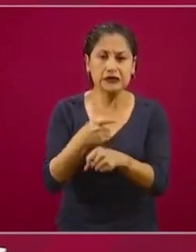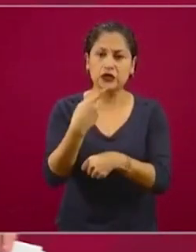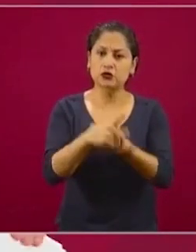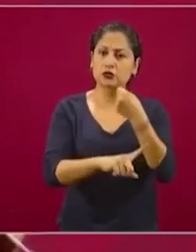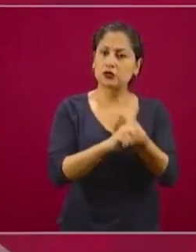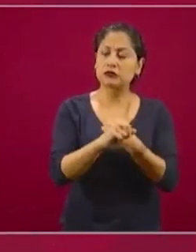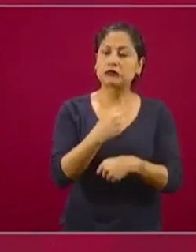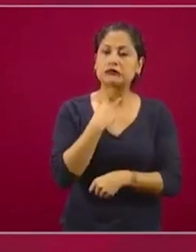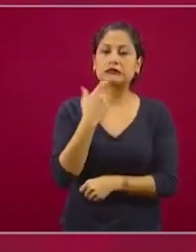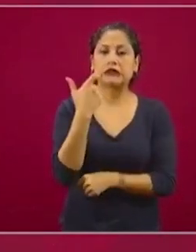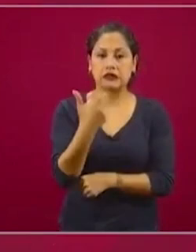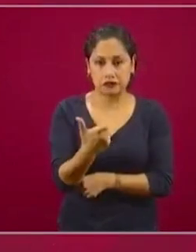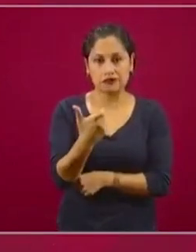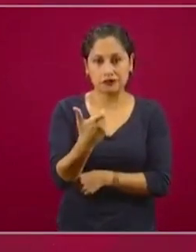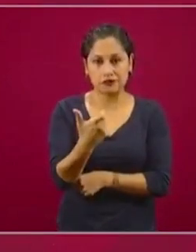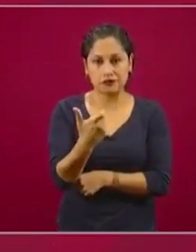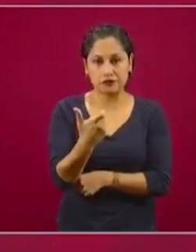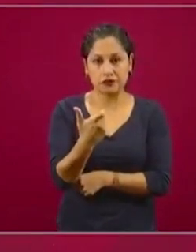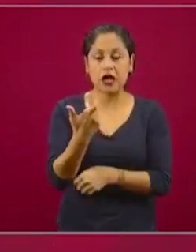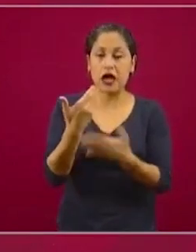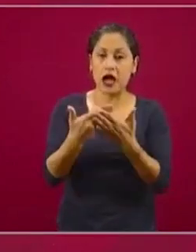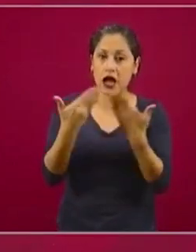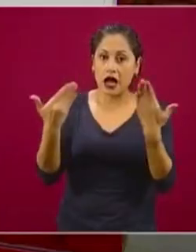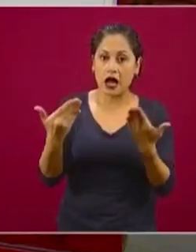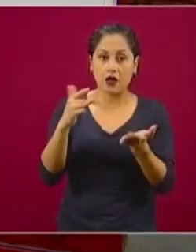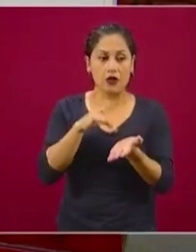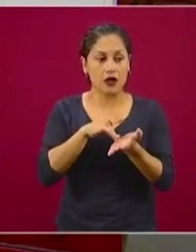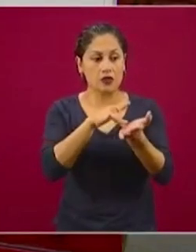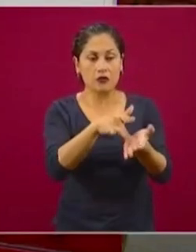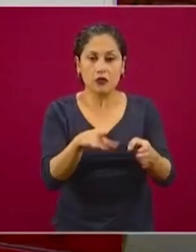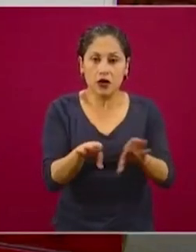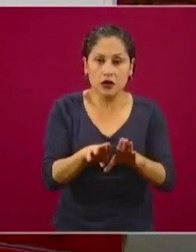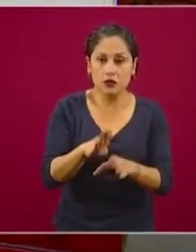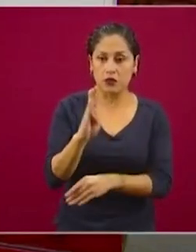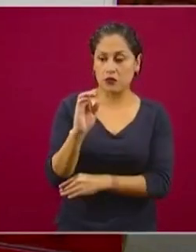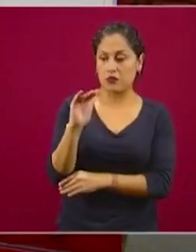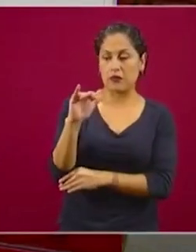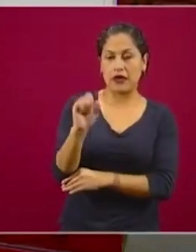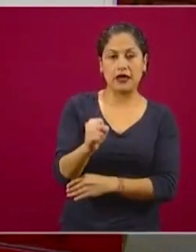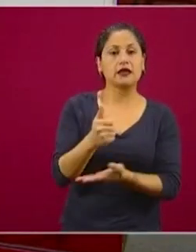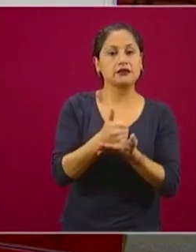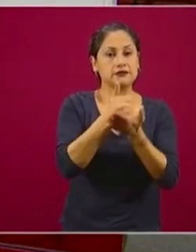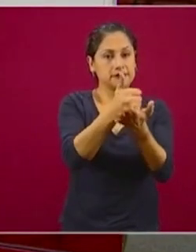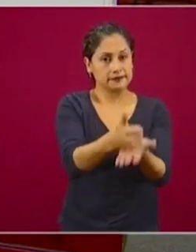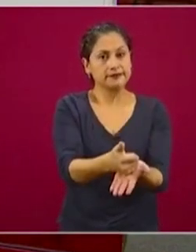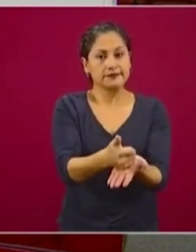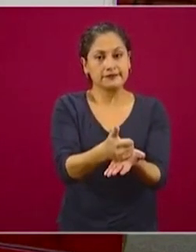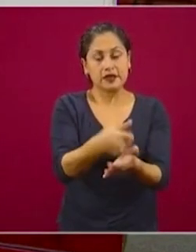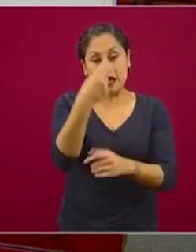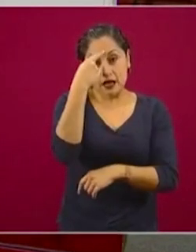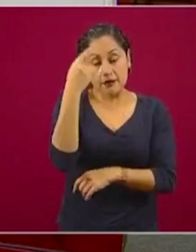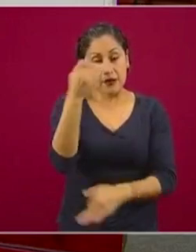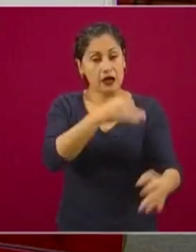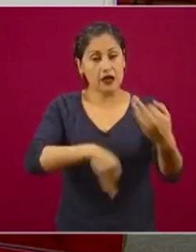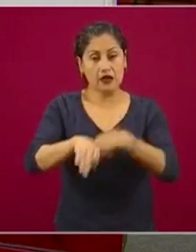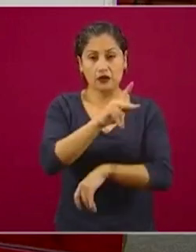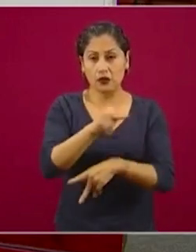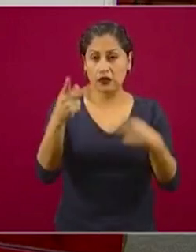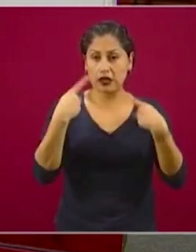becas son los que alivian este problema. Se busca proporcionar educación a toda la población